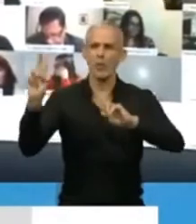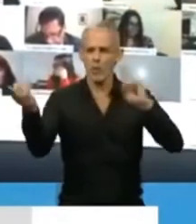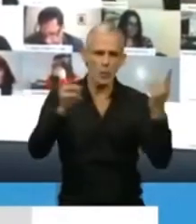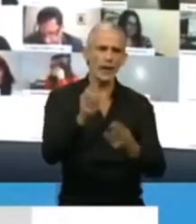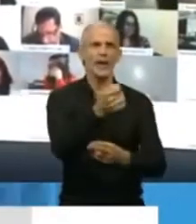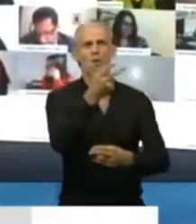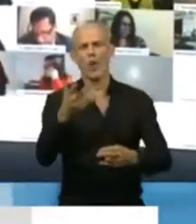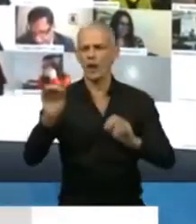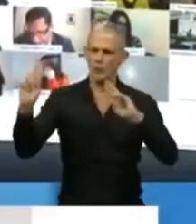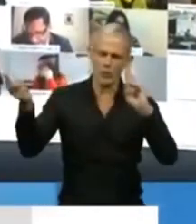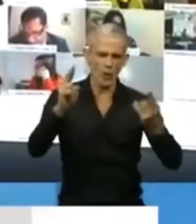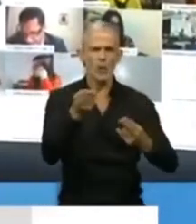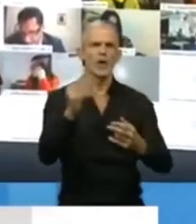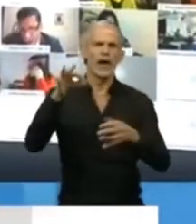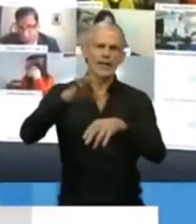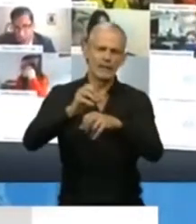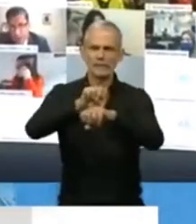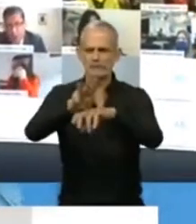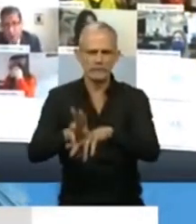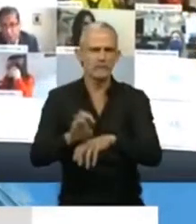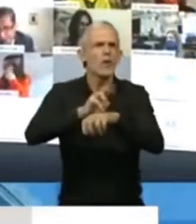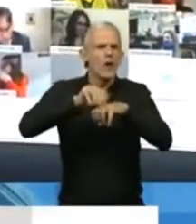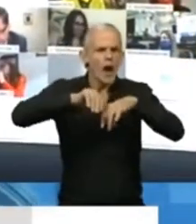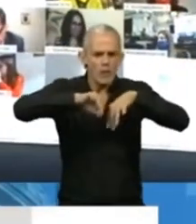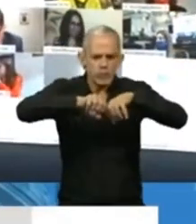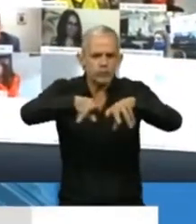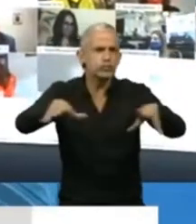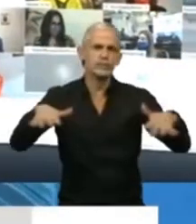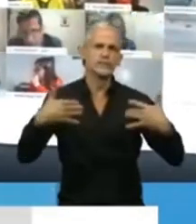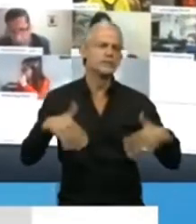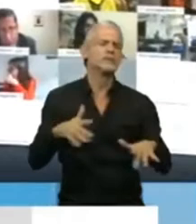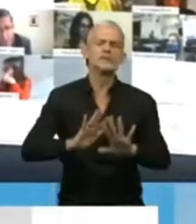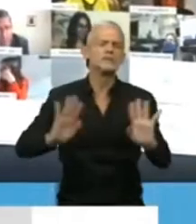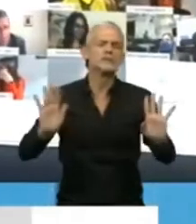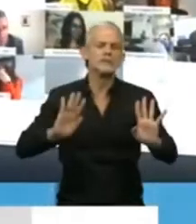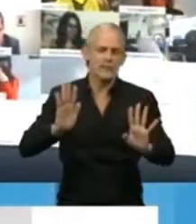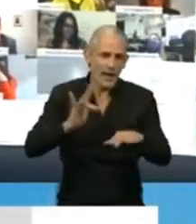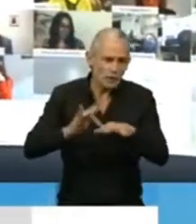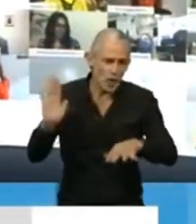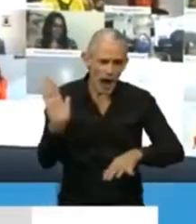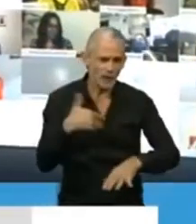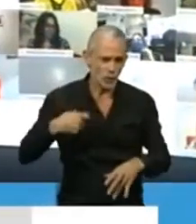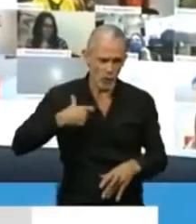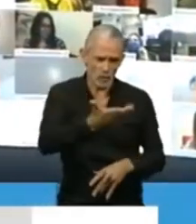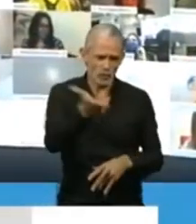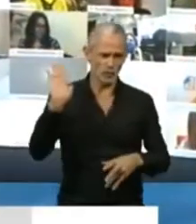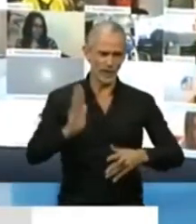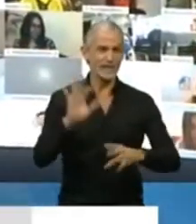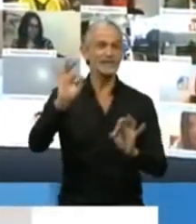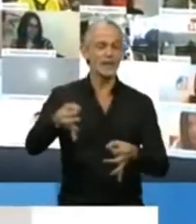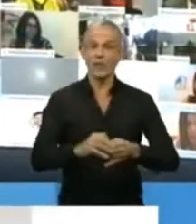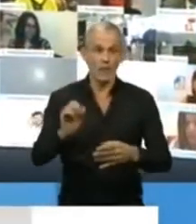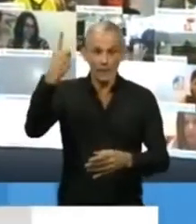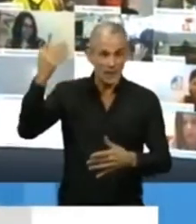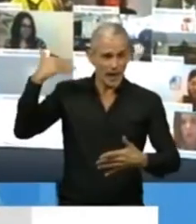coronavirus. Y el avance de esta pandemia se ha convertido en una tragedia que nos ha tocado vivir como sociedad. Pero no es la